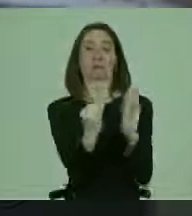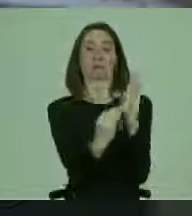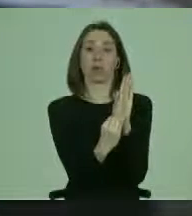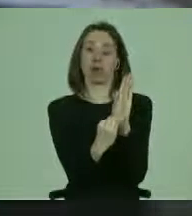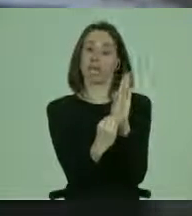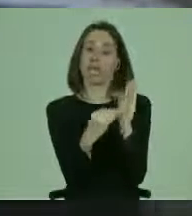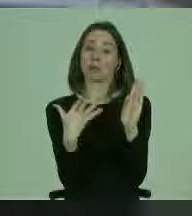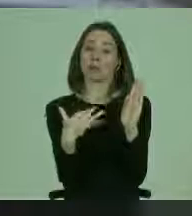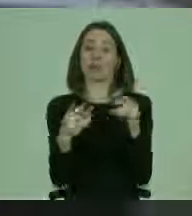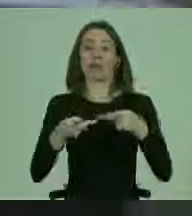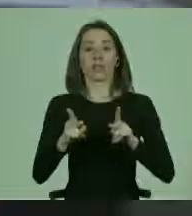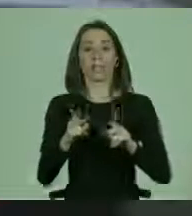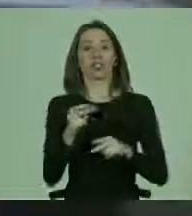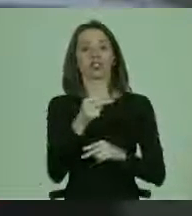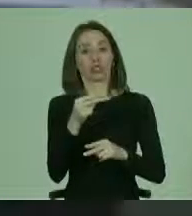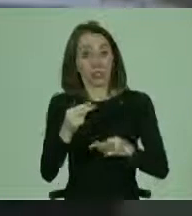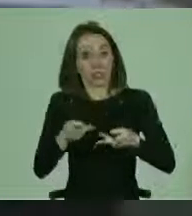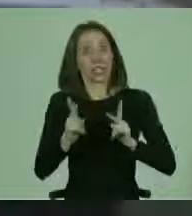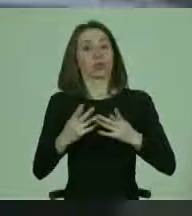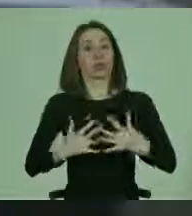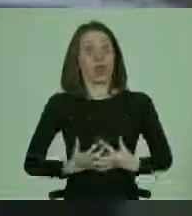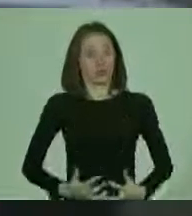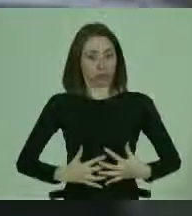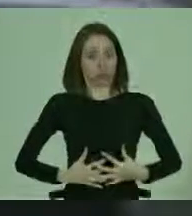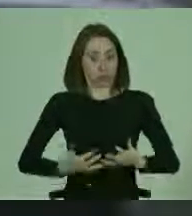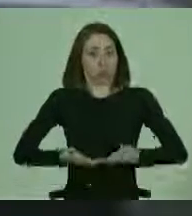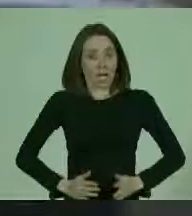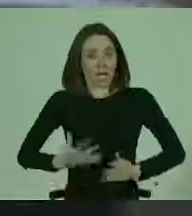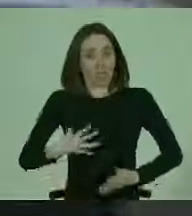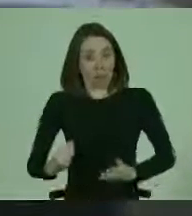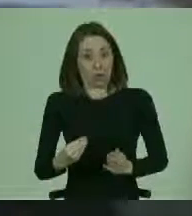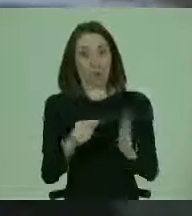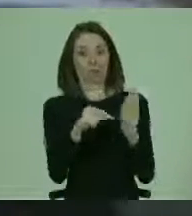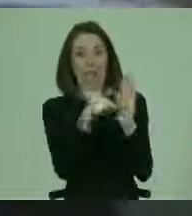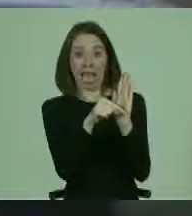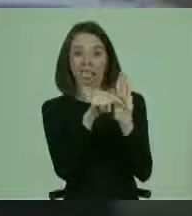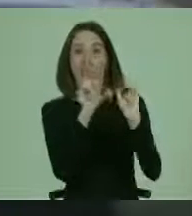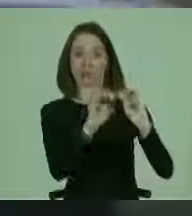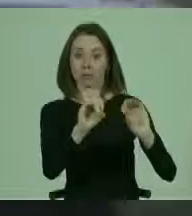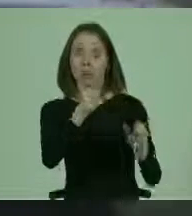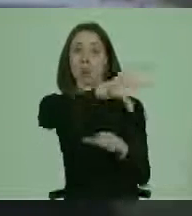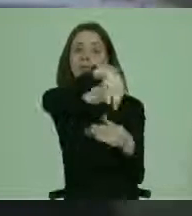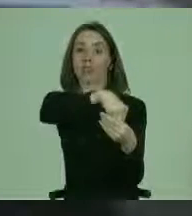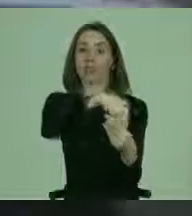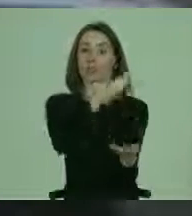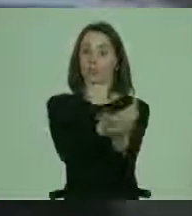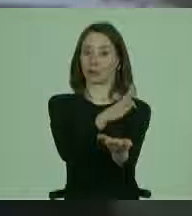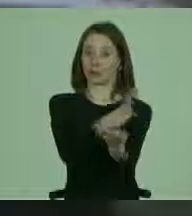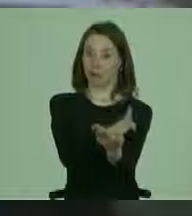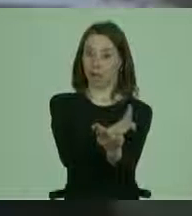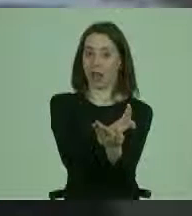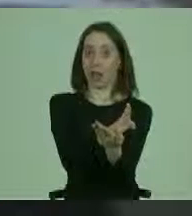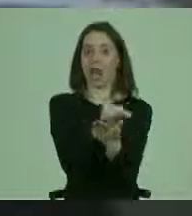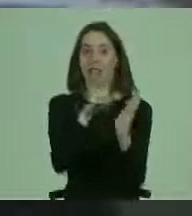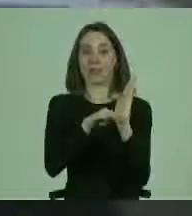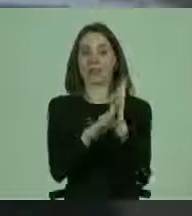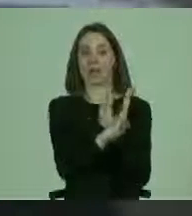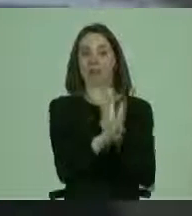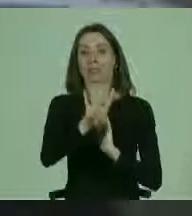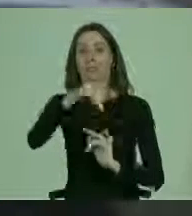importancia de los derechos sexuales y reproductivos en esa esfera educativa, en ese nivel,